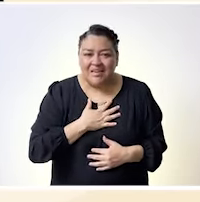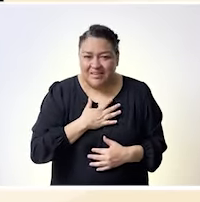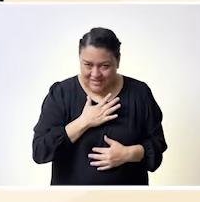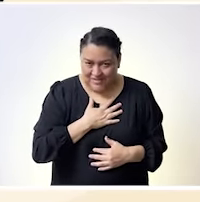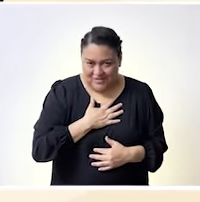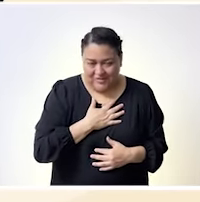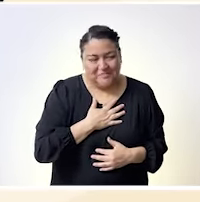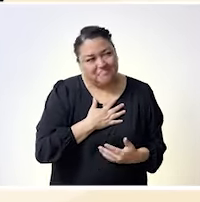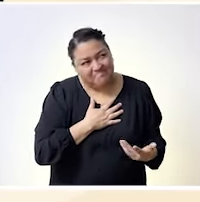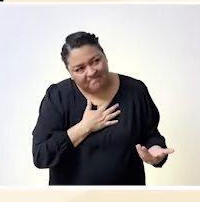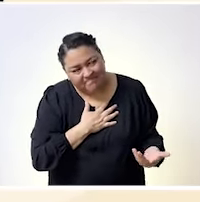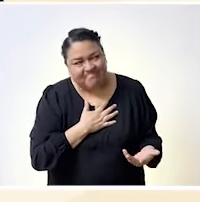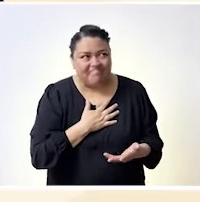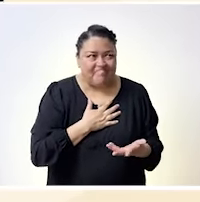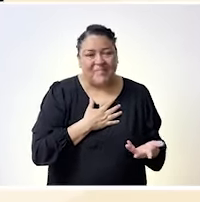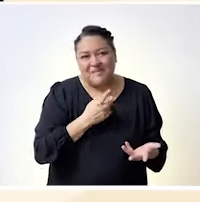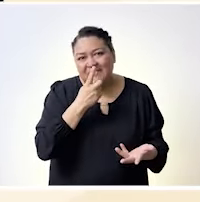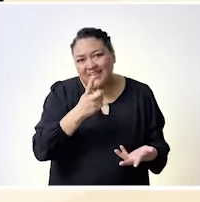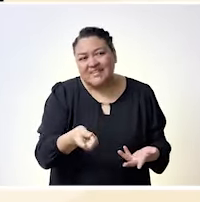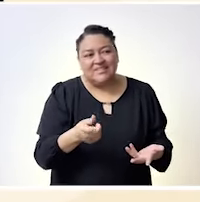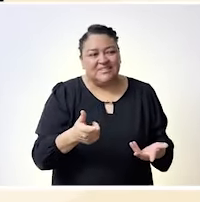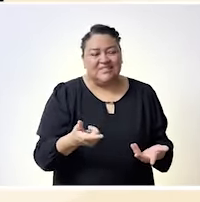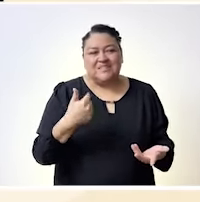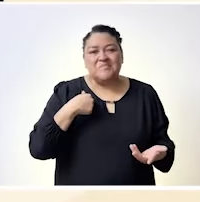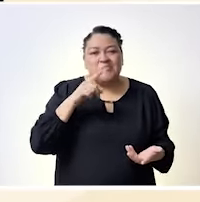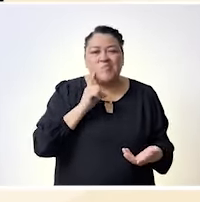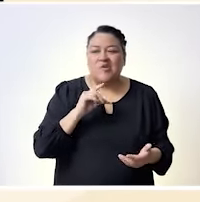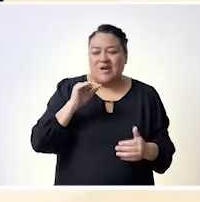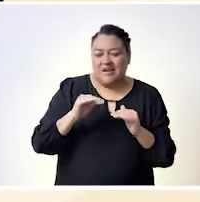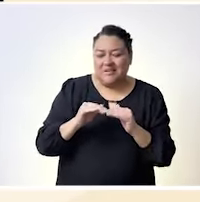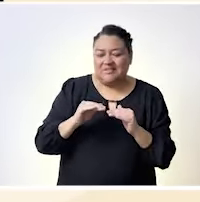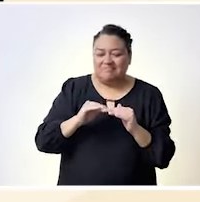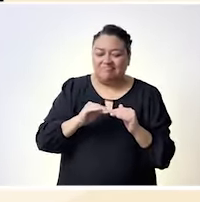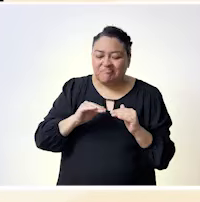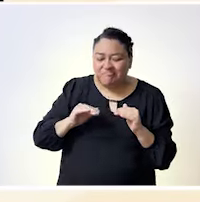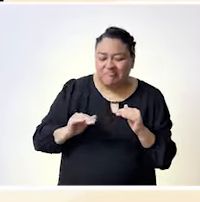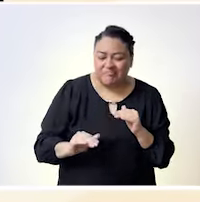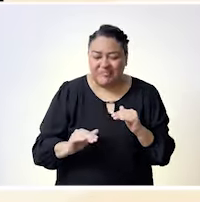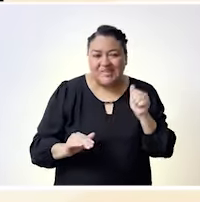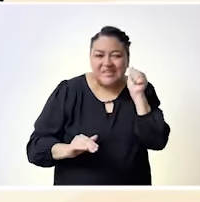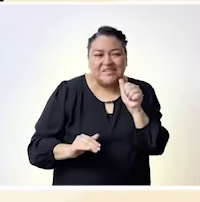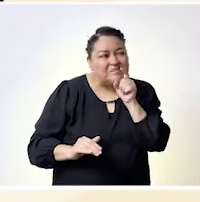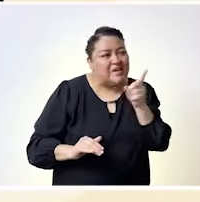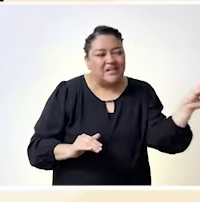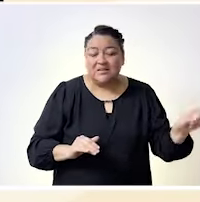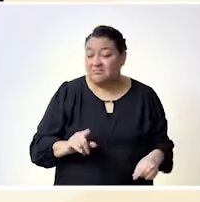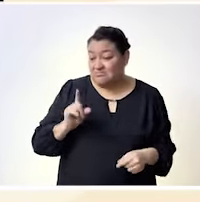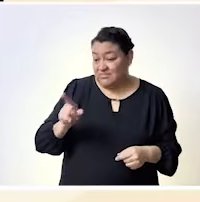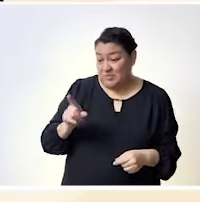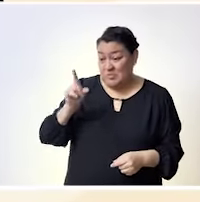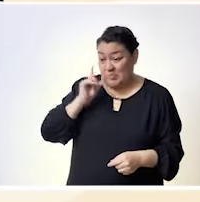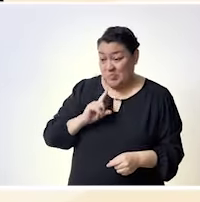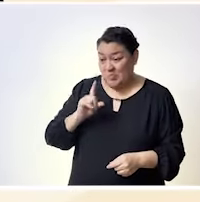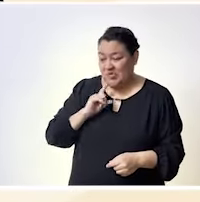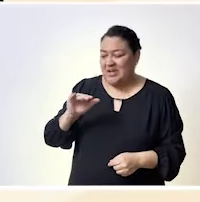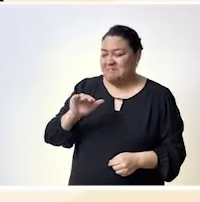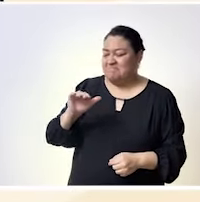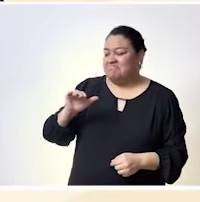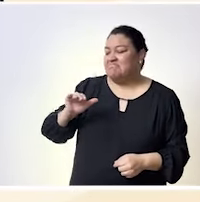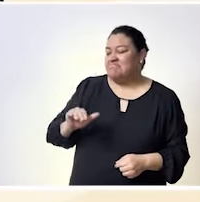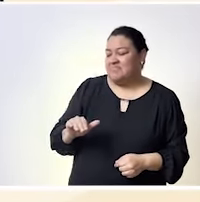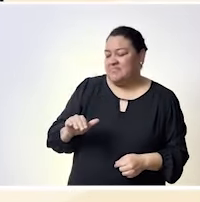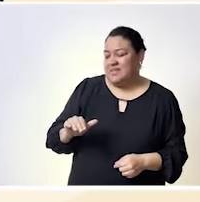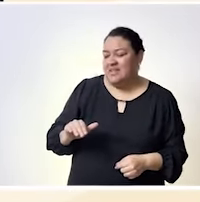aunque nosotras tenemos el gran privilegio de estar aquí siempre recordar cuántas personas están allá afuera que no tienen esta